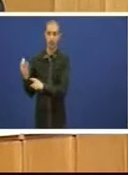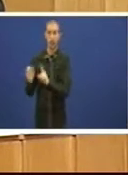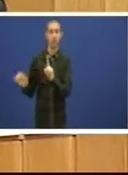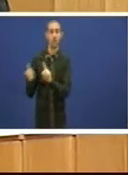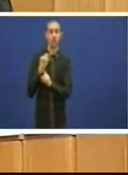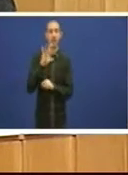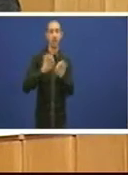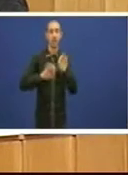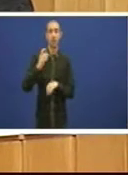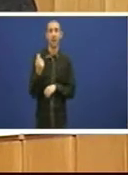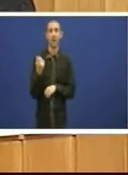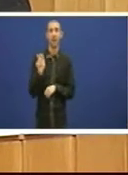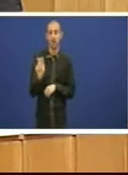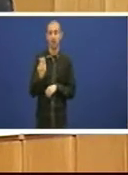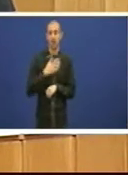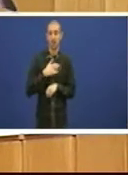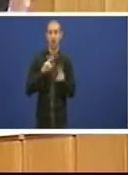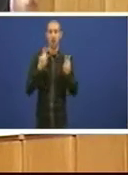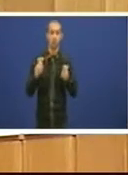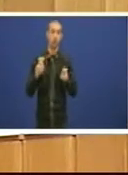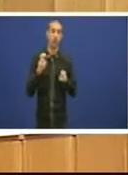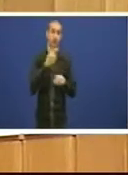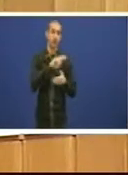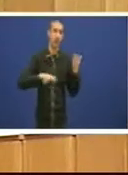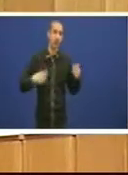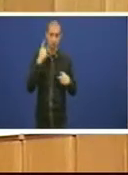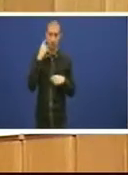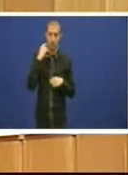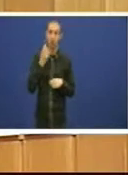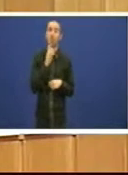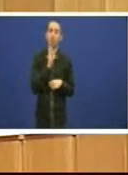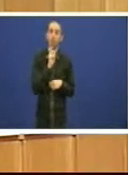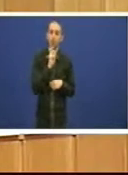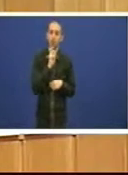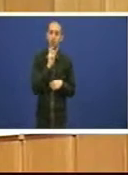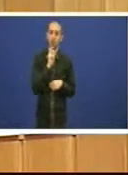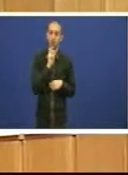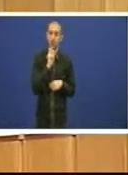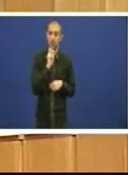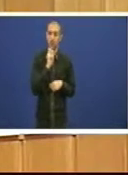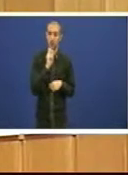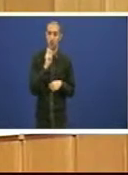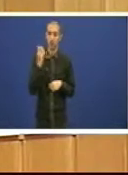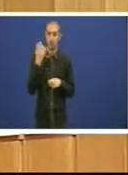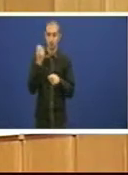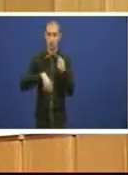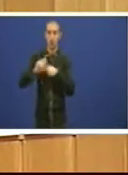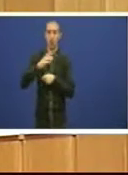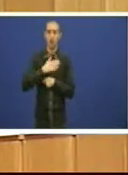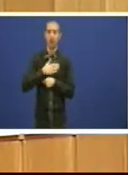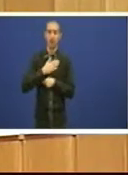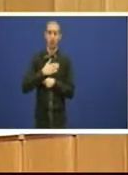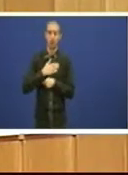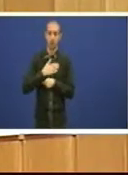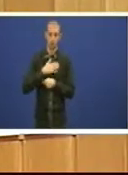% no capital de Nova Galicia Banco. Como? Bueno pois hai que en di vendendo património inmobiliario da obra